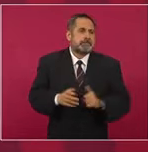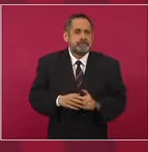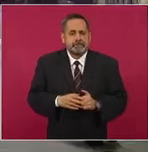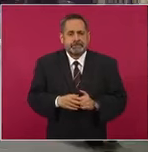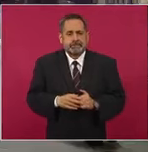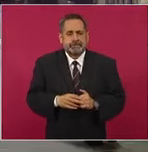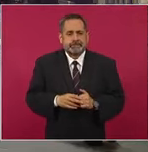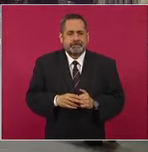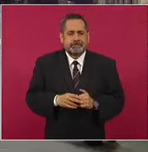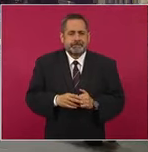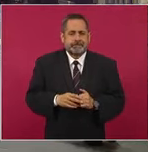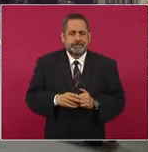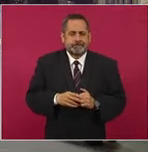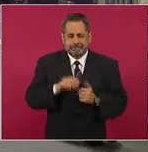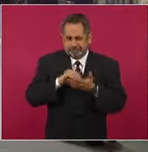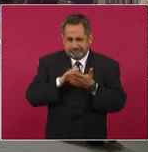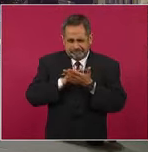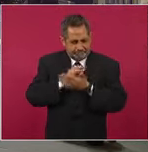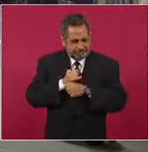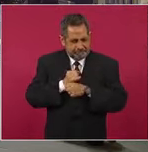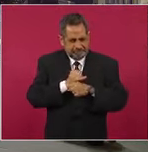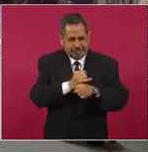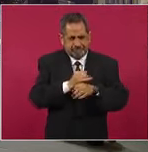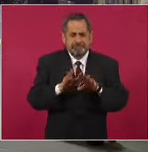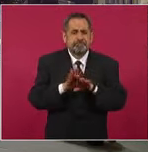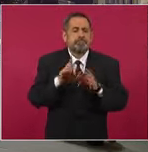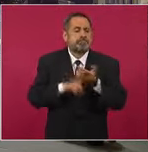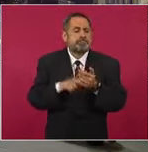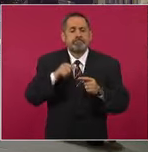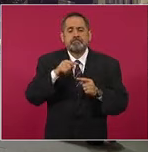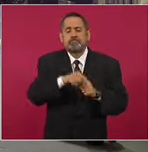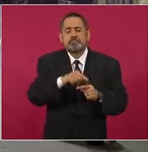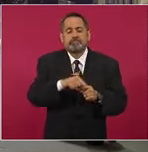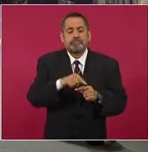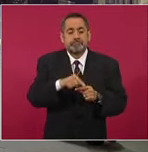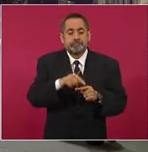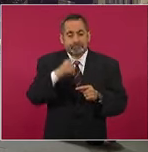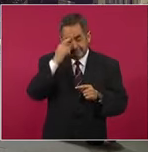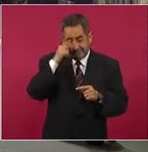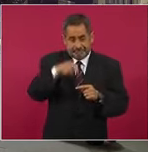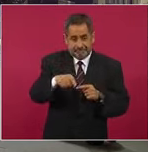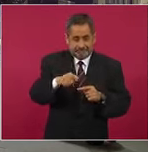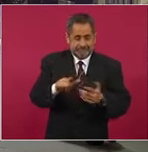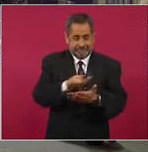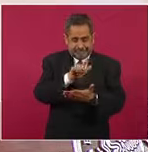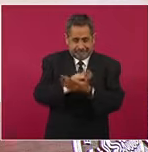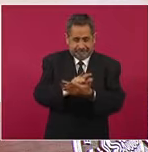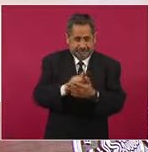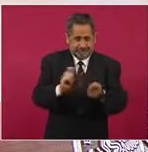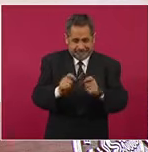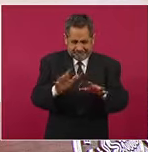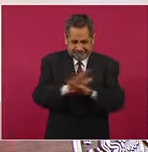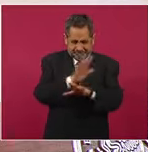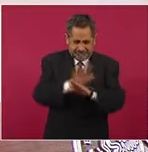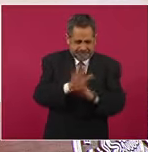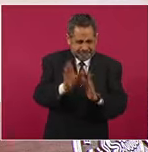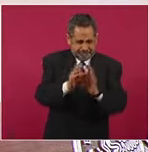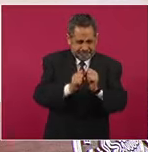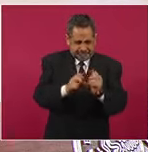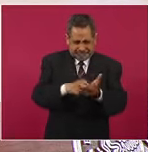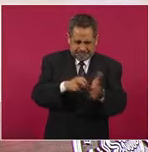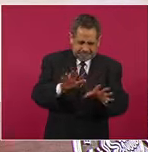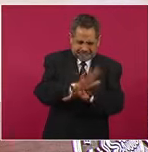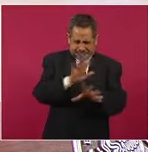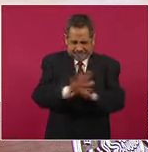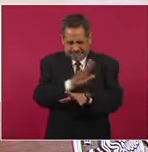hiciera una investigación sobre cómo se modificaron las leyes y la Constitución en el periodo